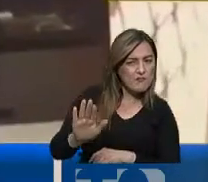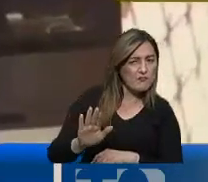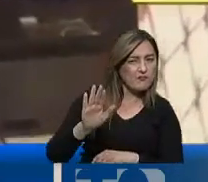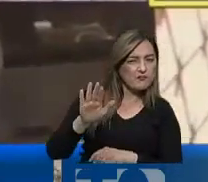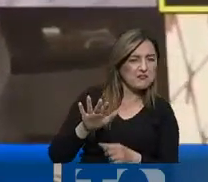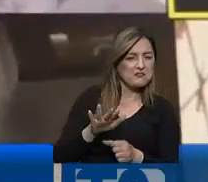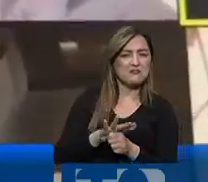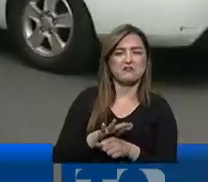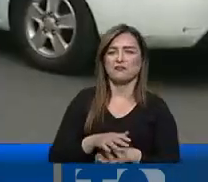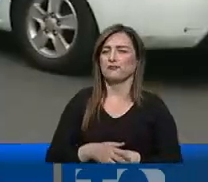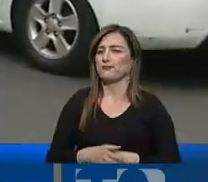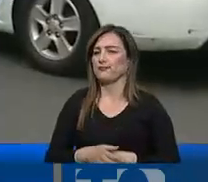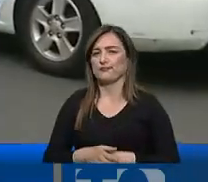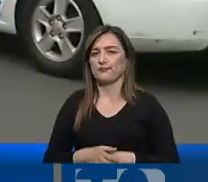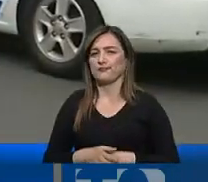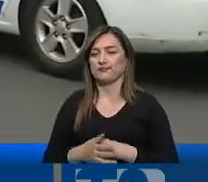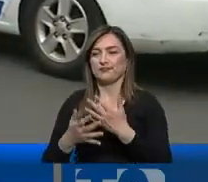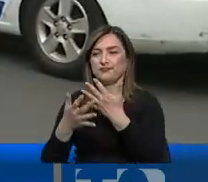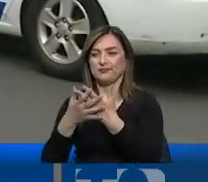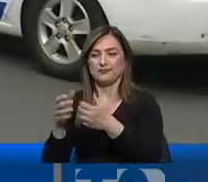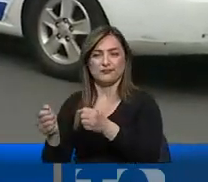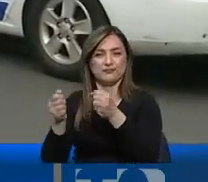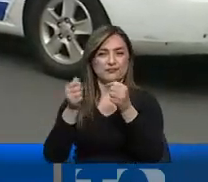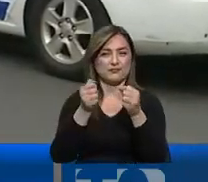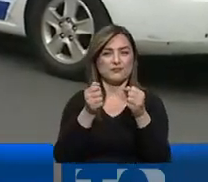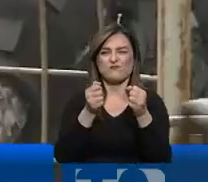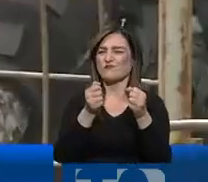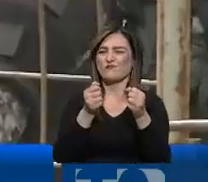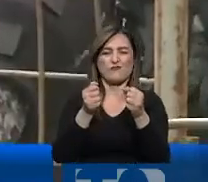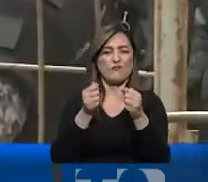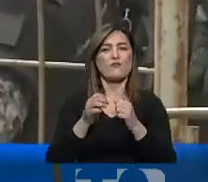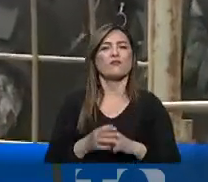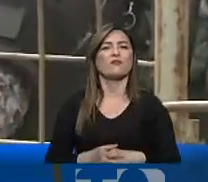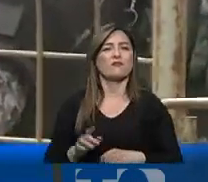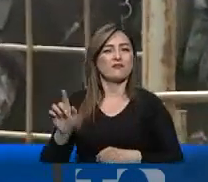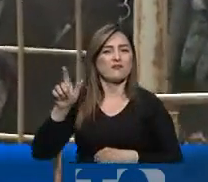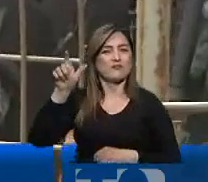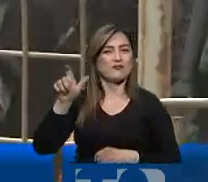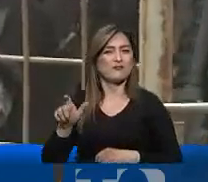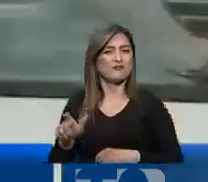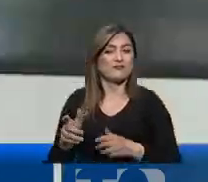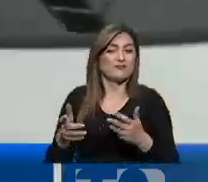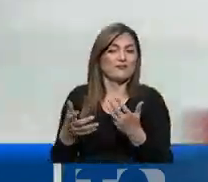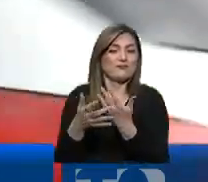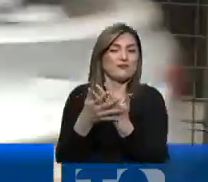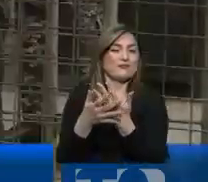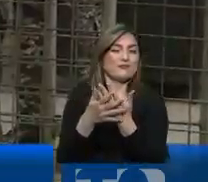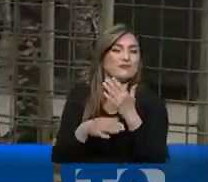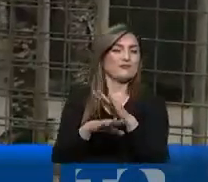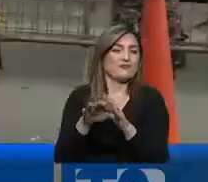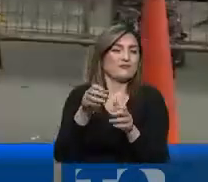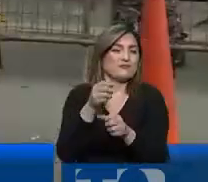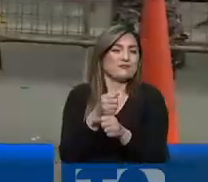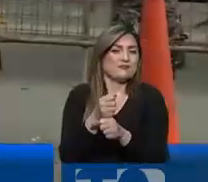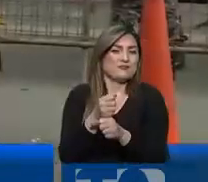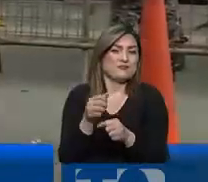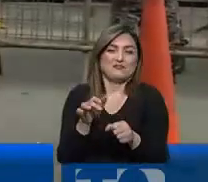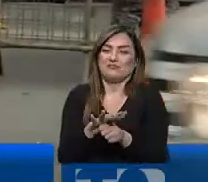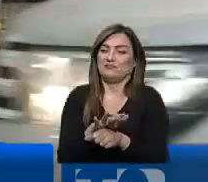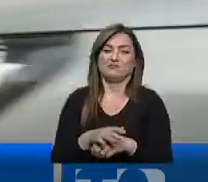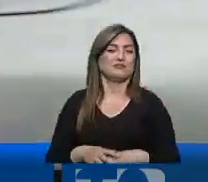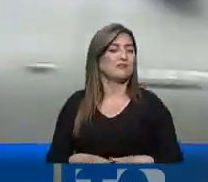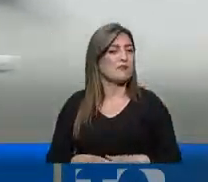no es suficiente para sacarlo de la cárcel 4 de Quito, pero para Daniel Salcedo al parecer la cárcel más segura del país ya no es